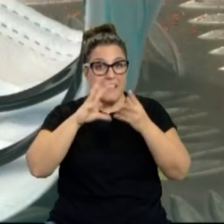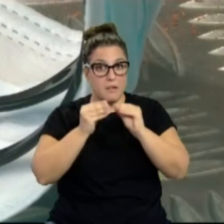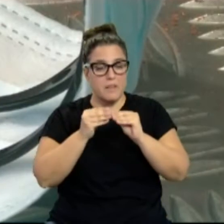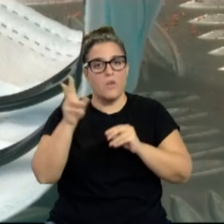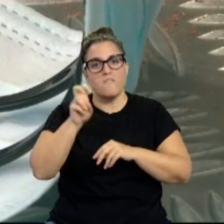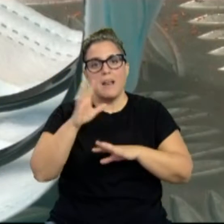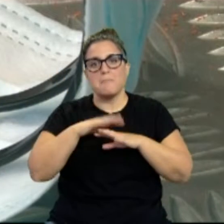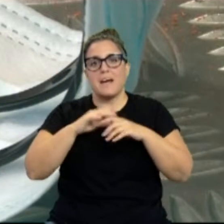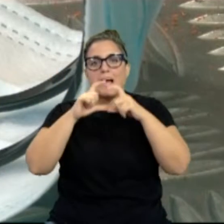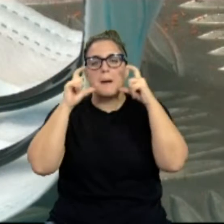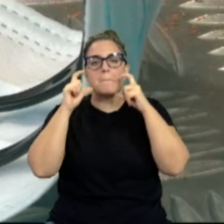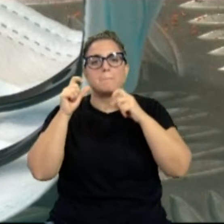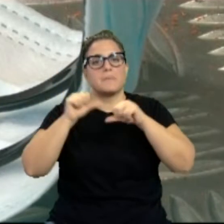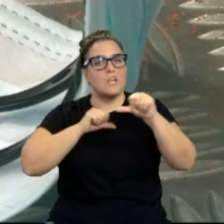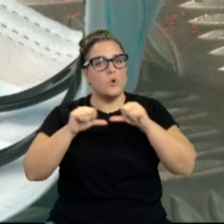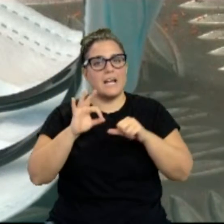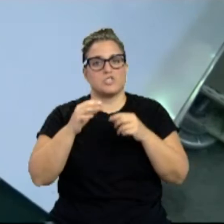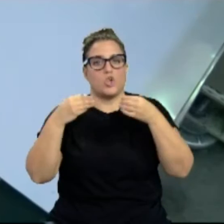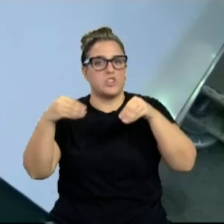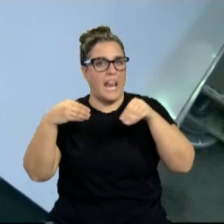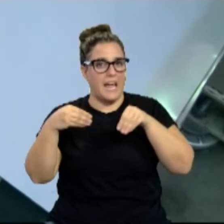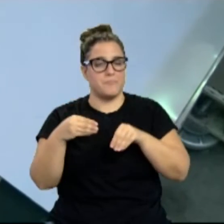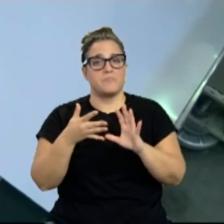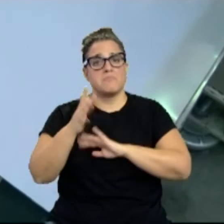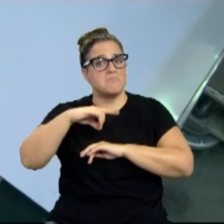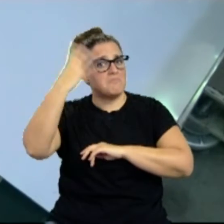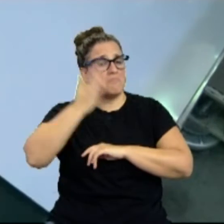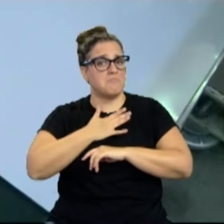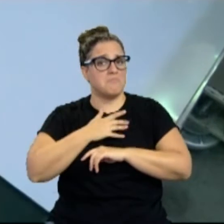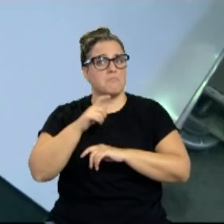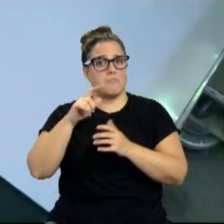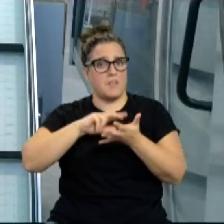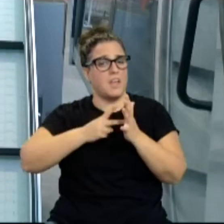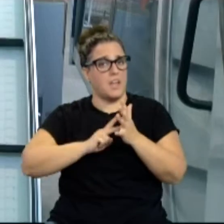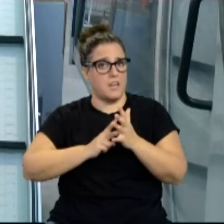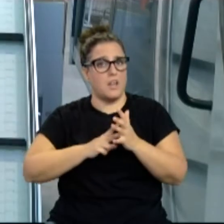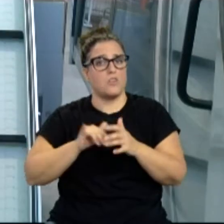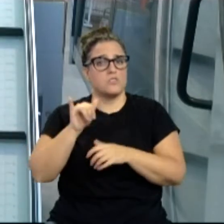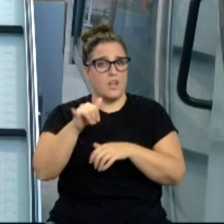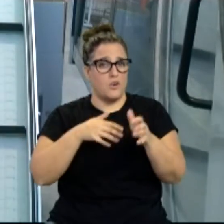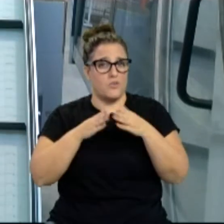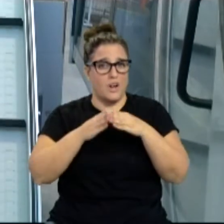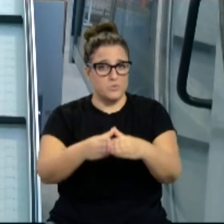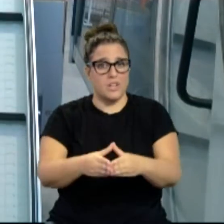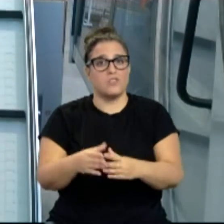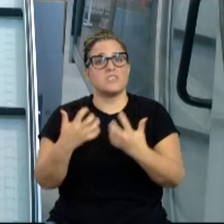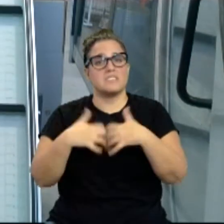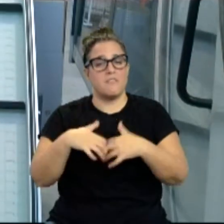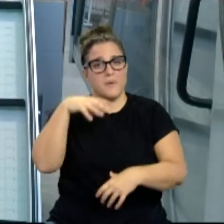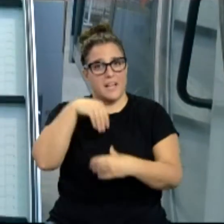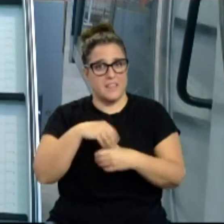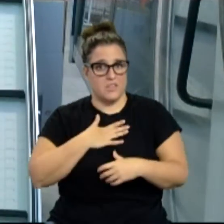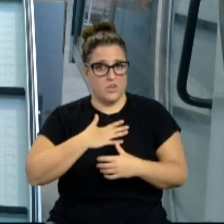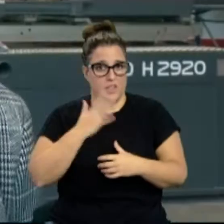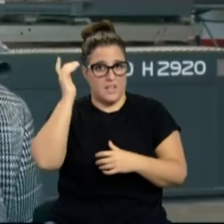mascarillas quirúrgicas o de tela. Fue ideado por ingenieros aeronáuticos y se fabrica y comercializa en esta planta navarra.